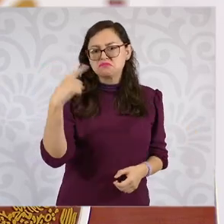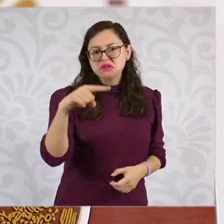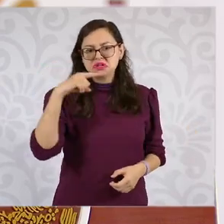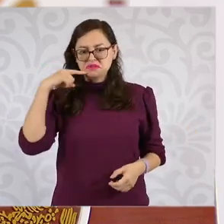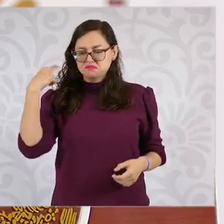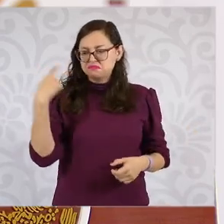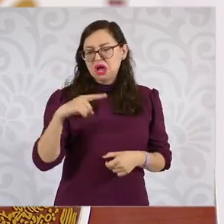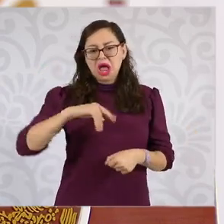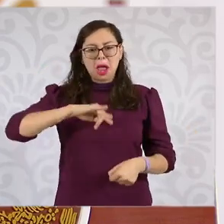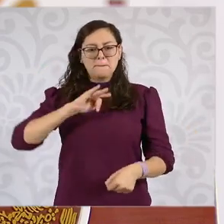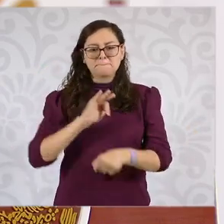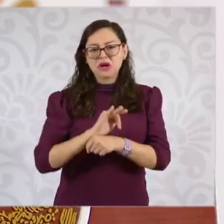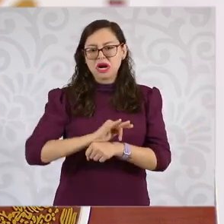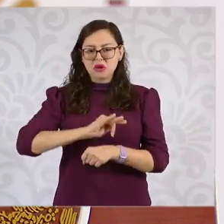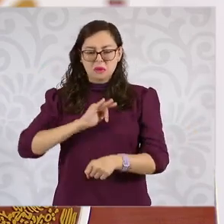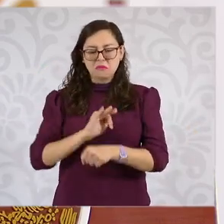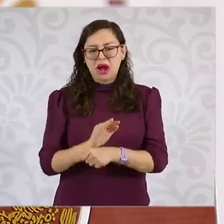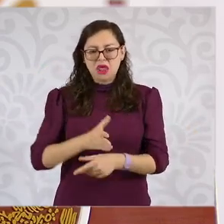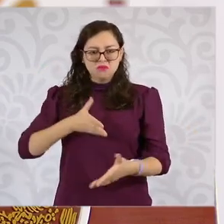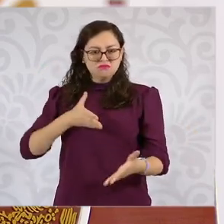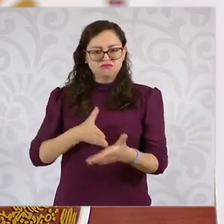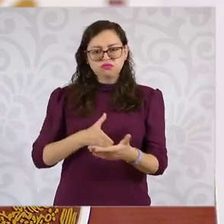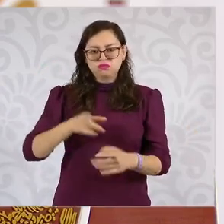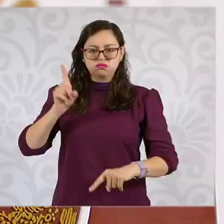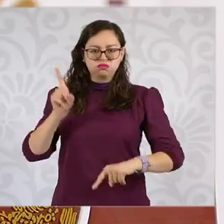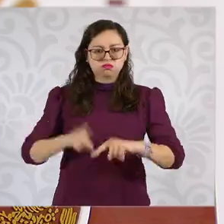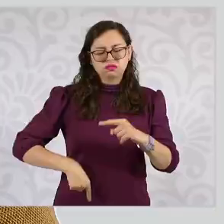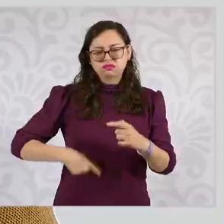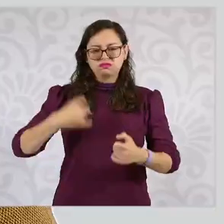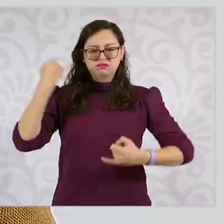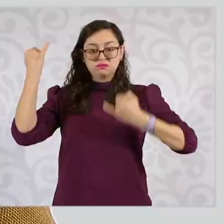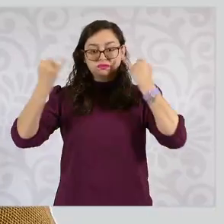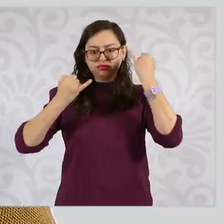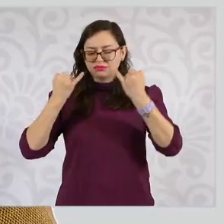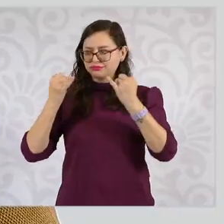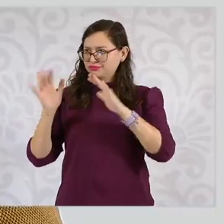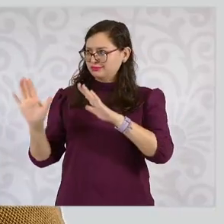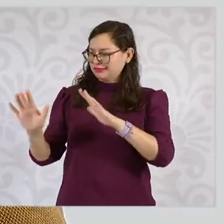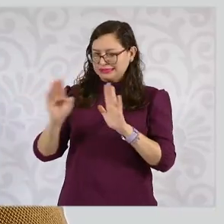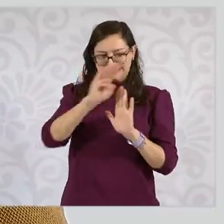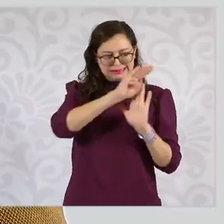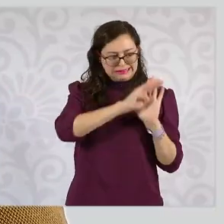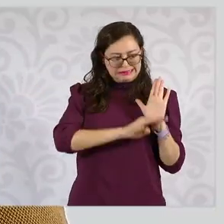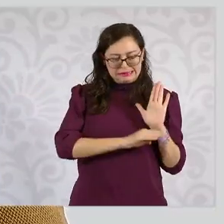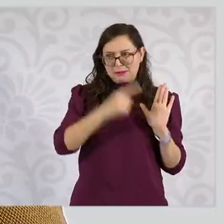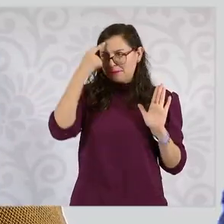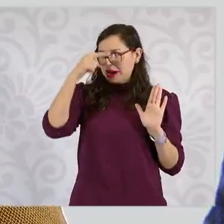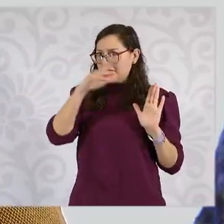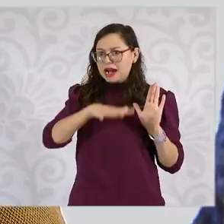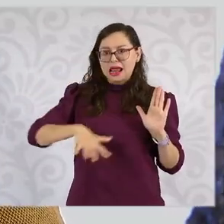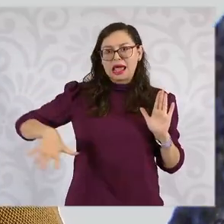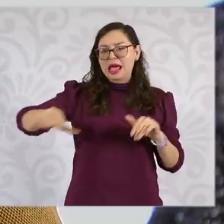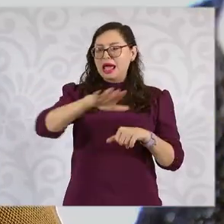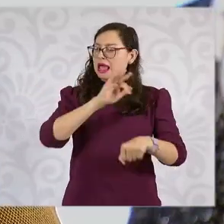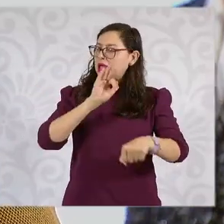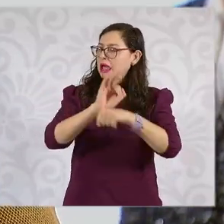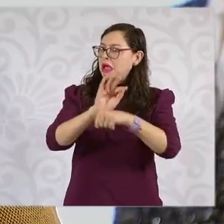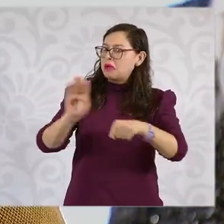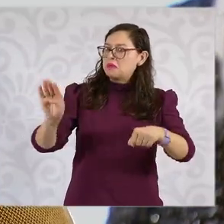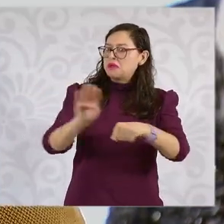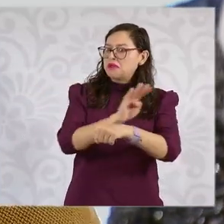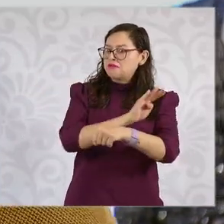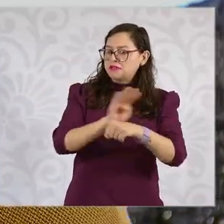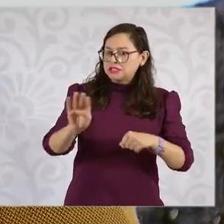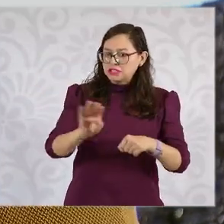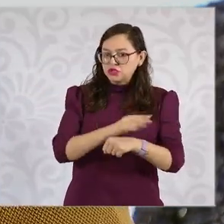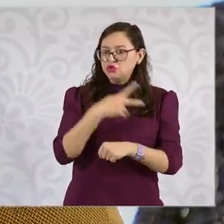leyes diseñadas para beneficiar a la sociedad mexicana y garantizar los